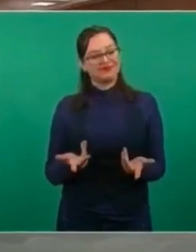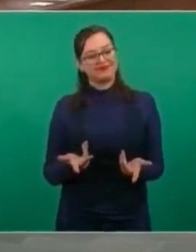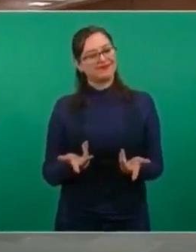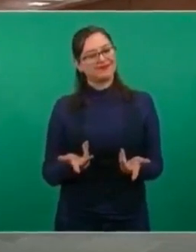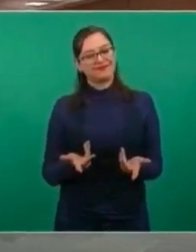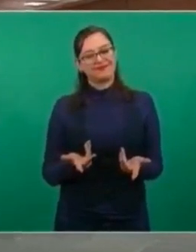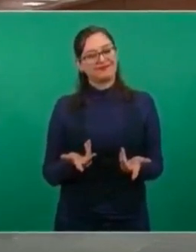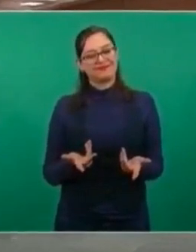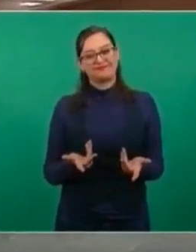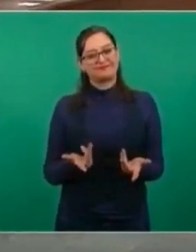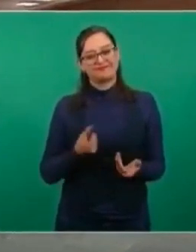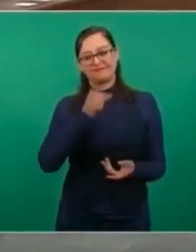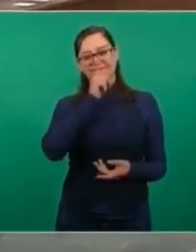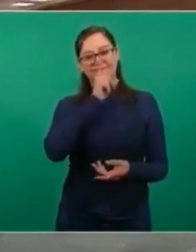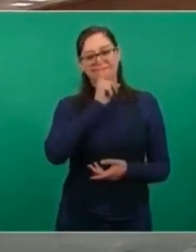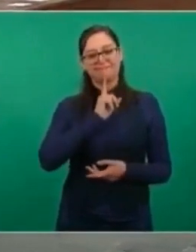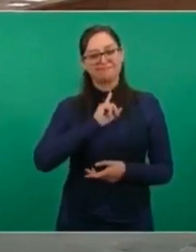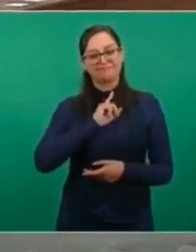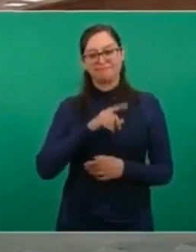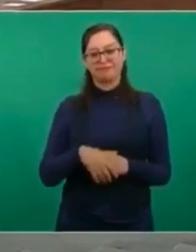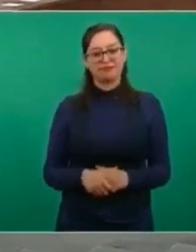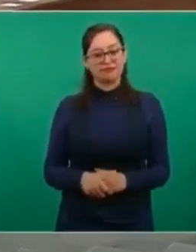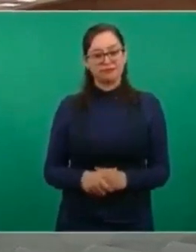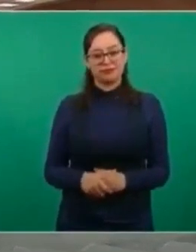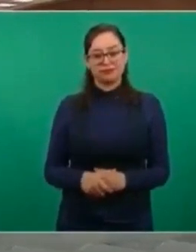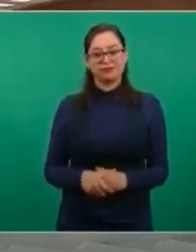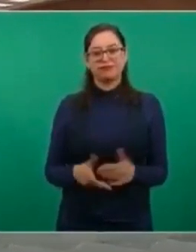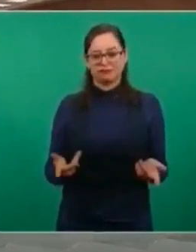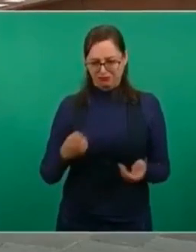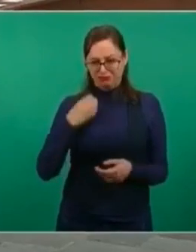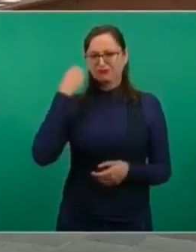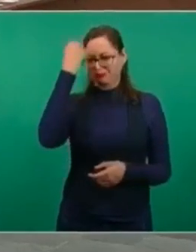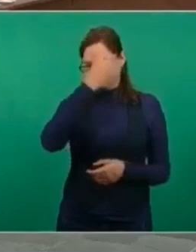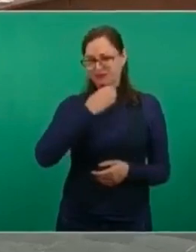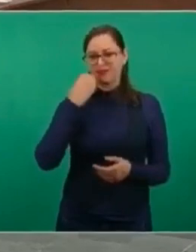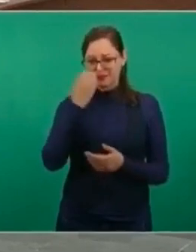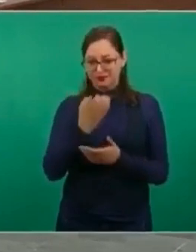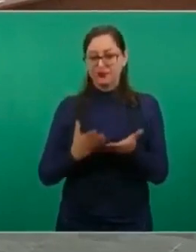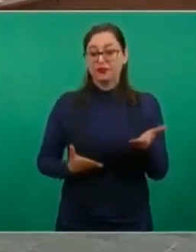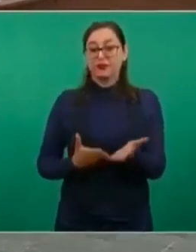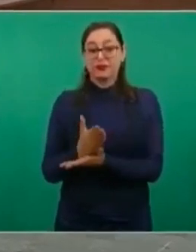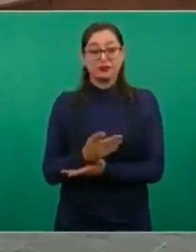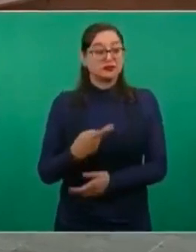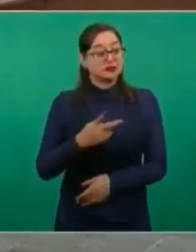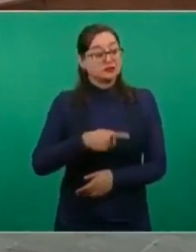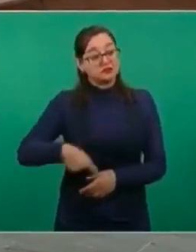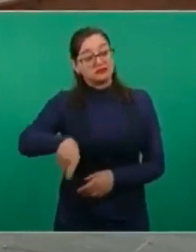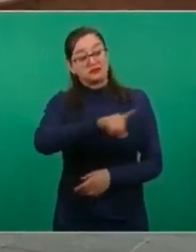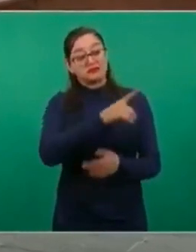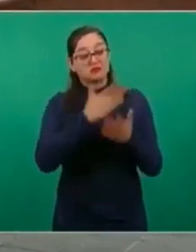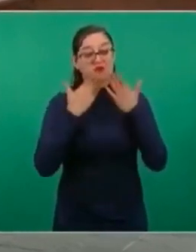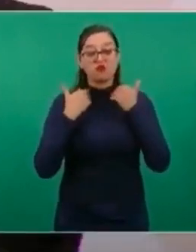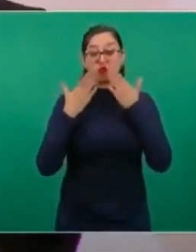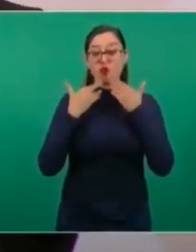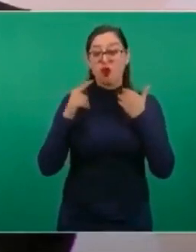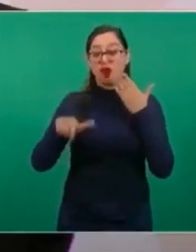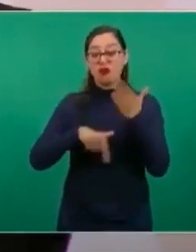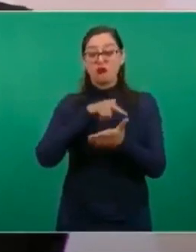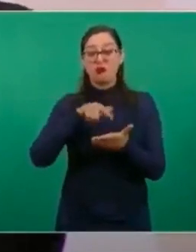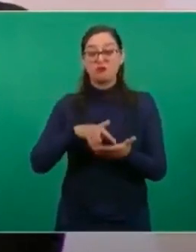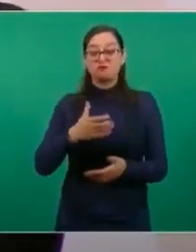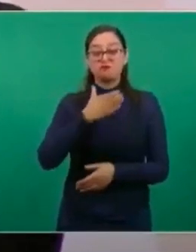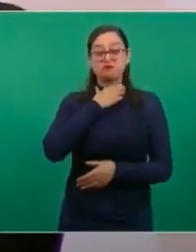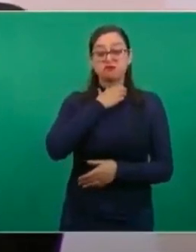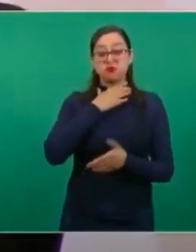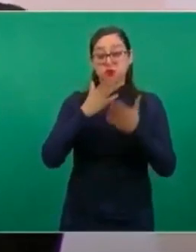cuando eso no era cierto, no es que no pasaran el examen de admisión, es que no había espacios, no había cupo, no había